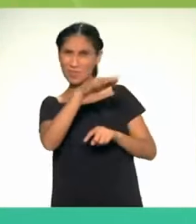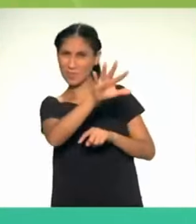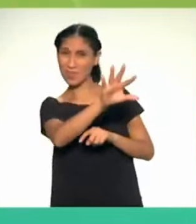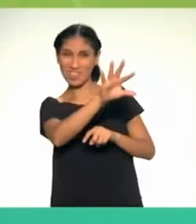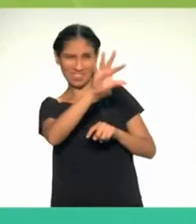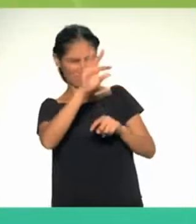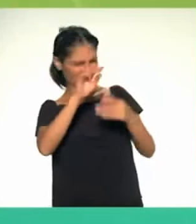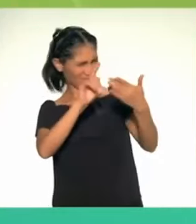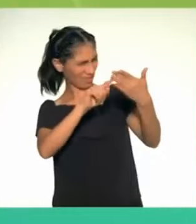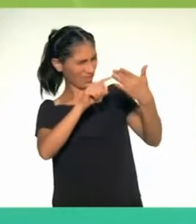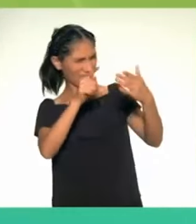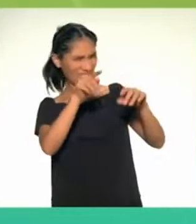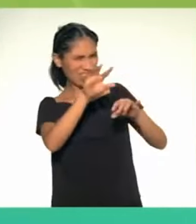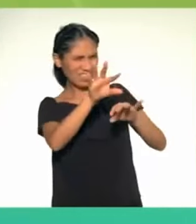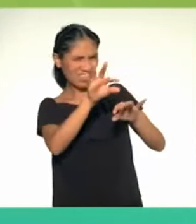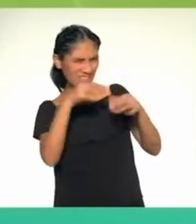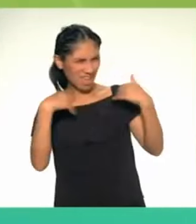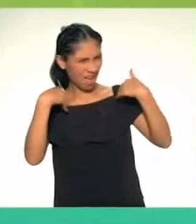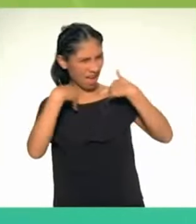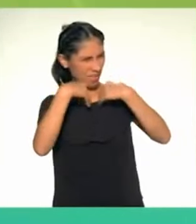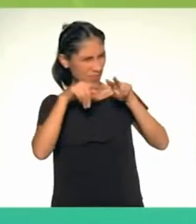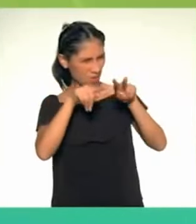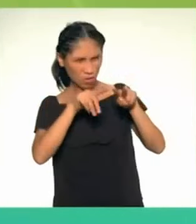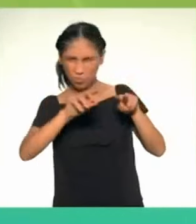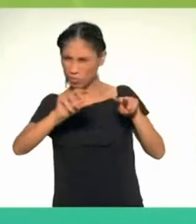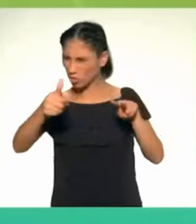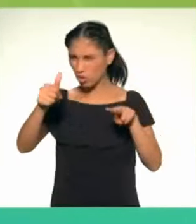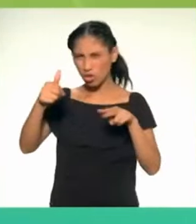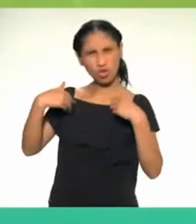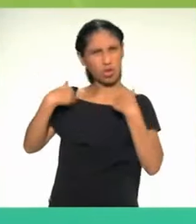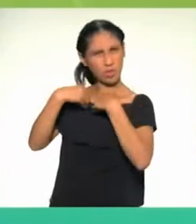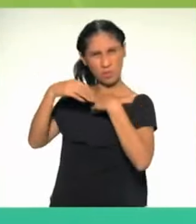arreglos a su denominación científica.